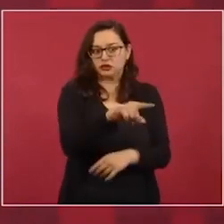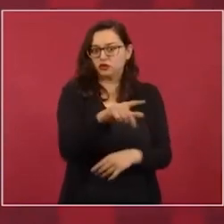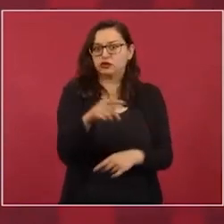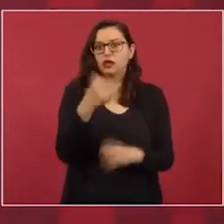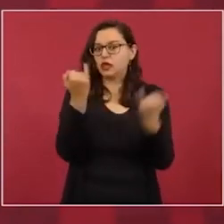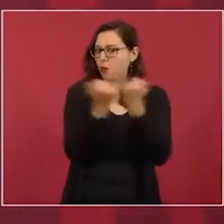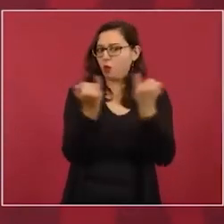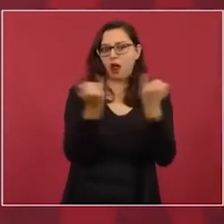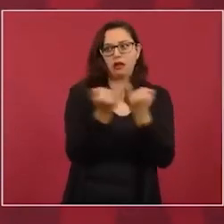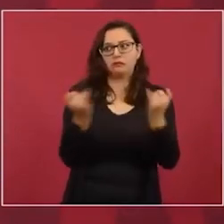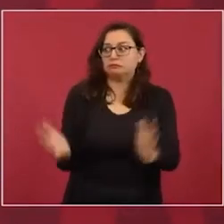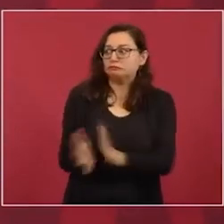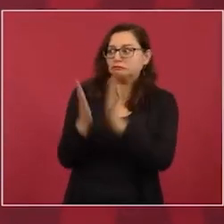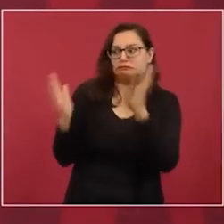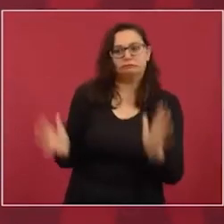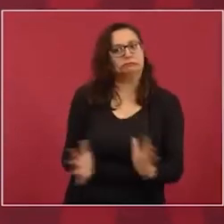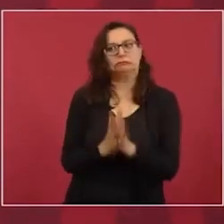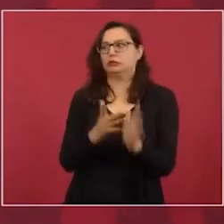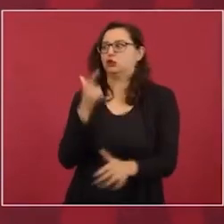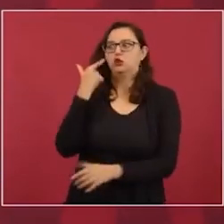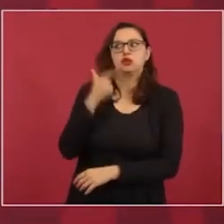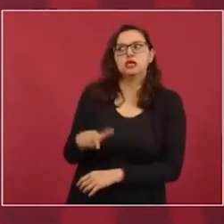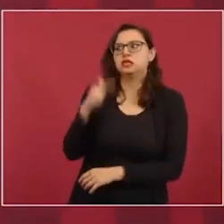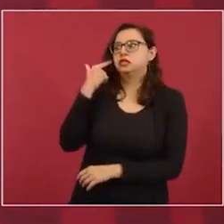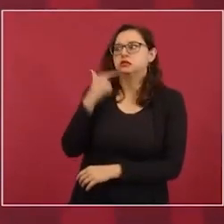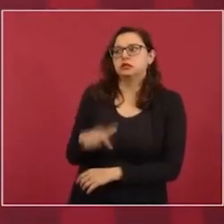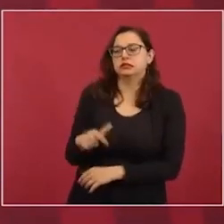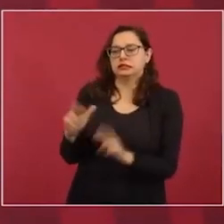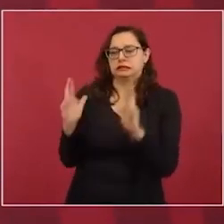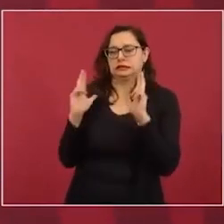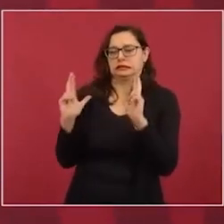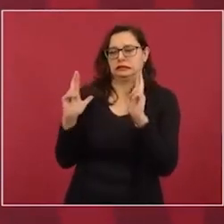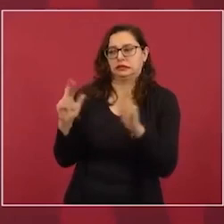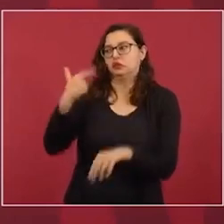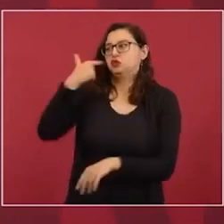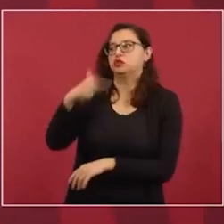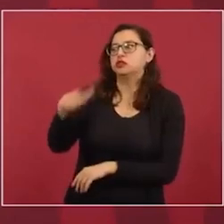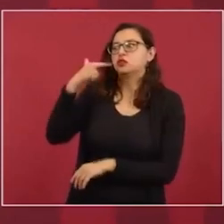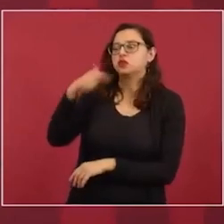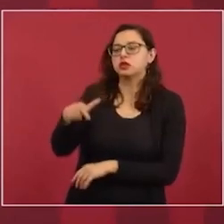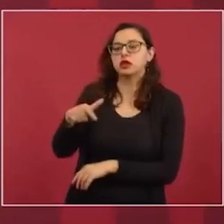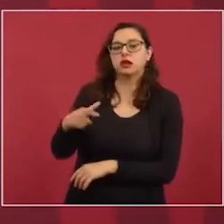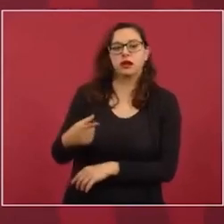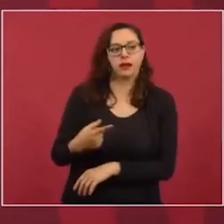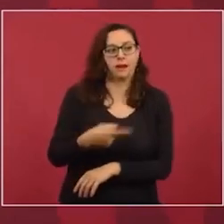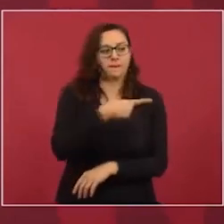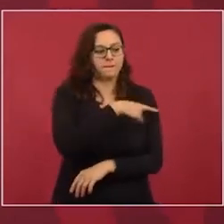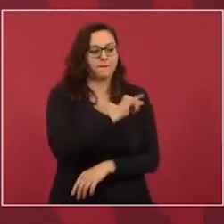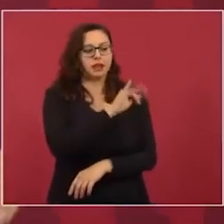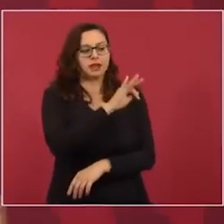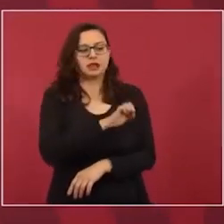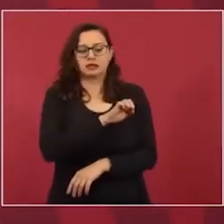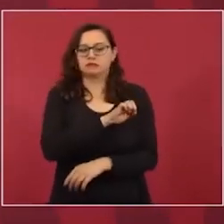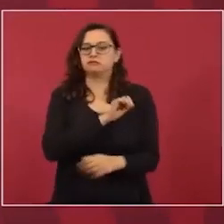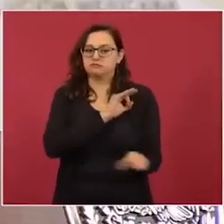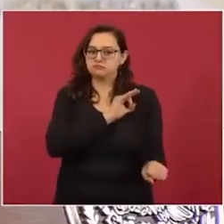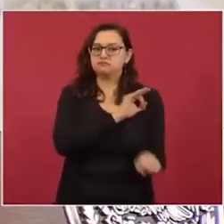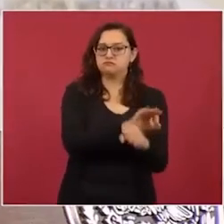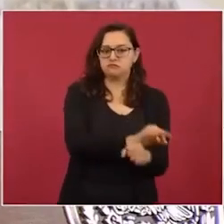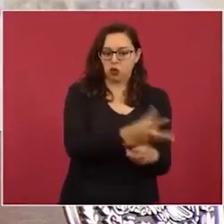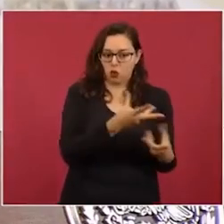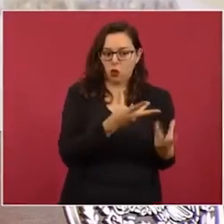Entonces, ellos están tomando partido, no están actuando como